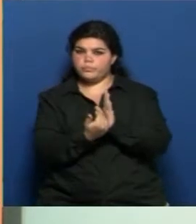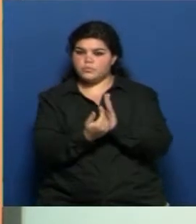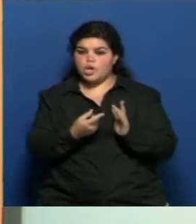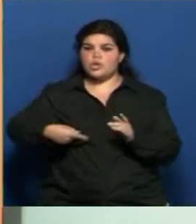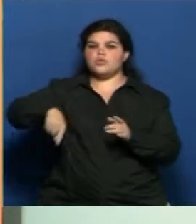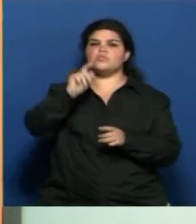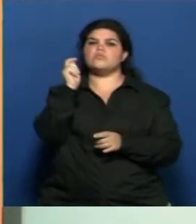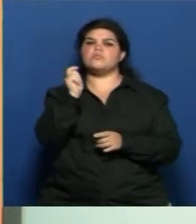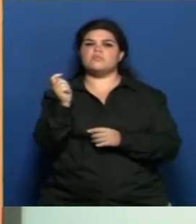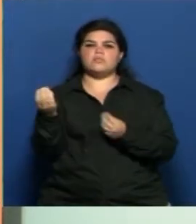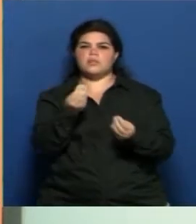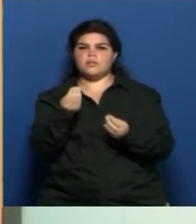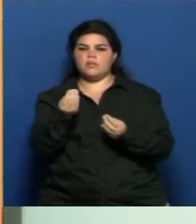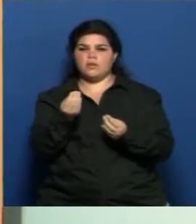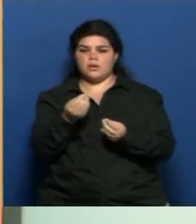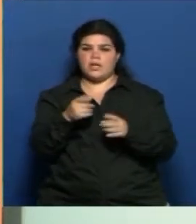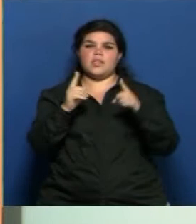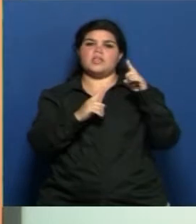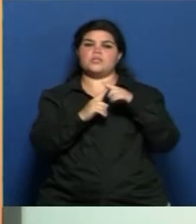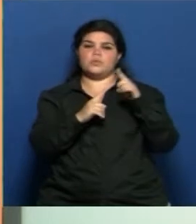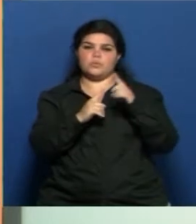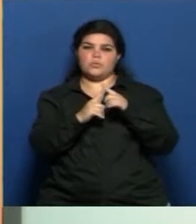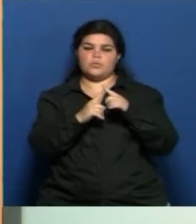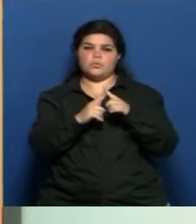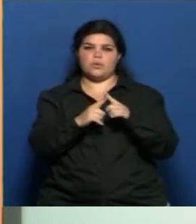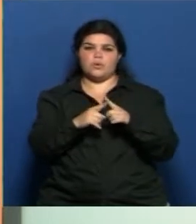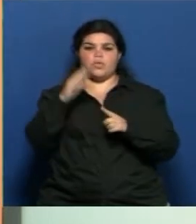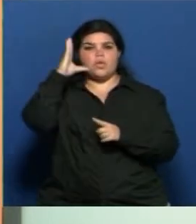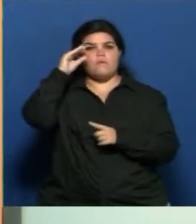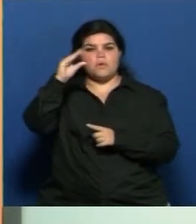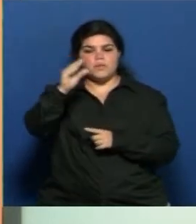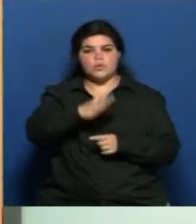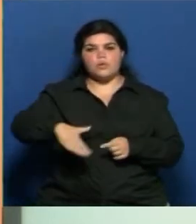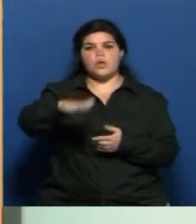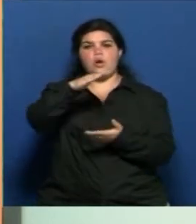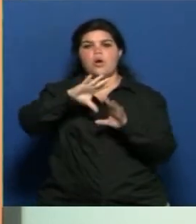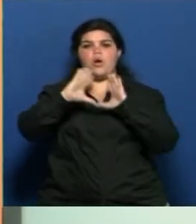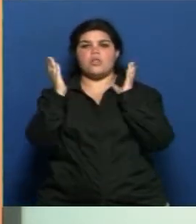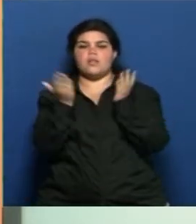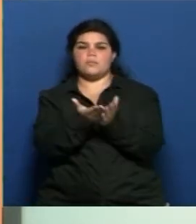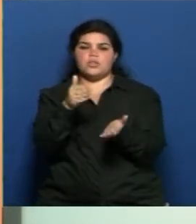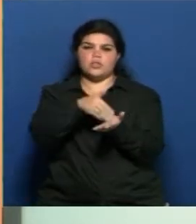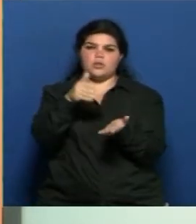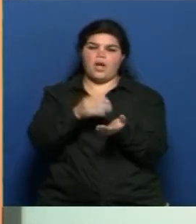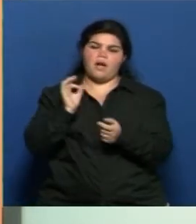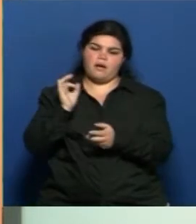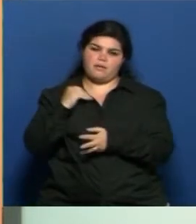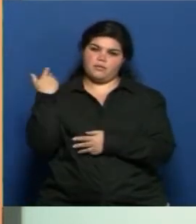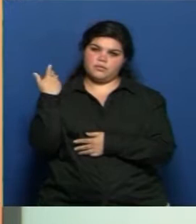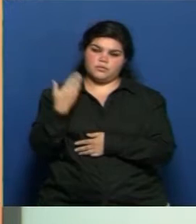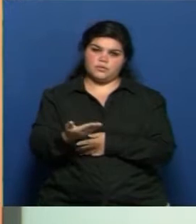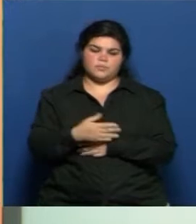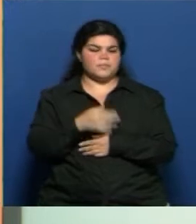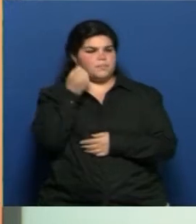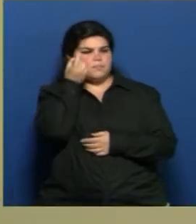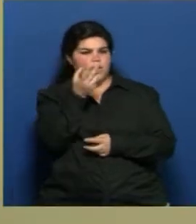instituto al cual yo pertenezco, que es el Instituto de Formación en Ordenamiento Territorial, un instituto que viene de hace muchos años. Disculpame que